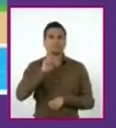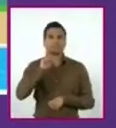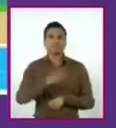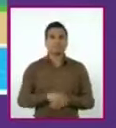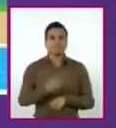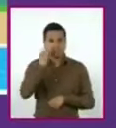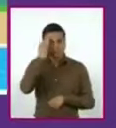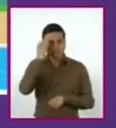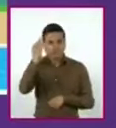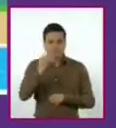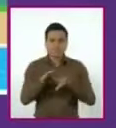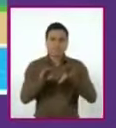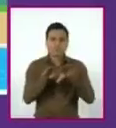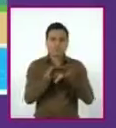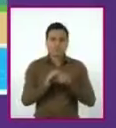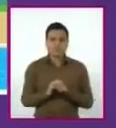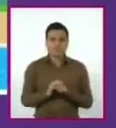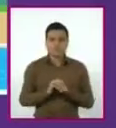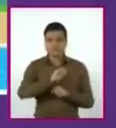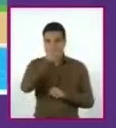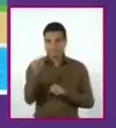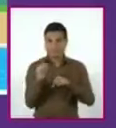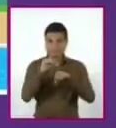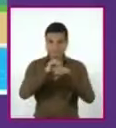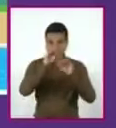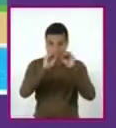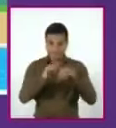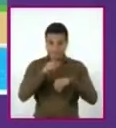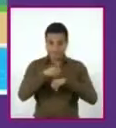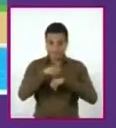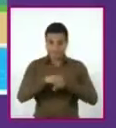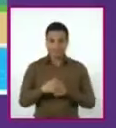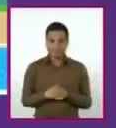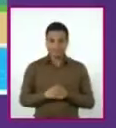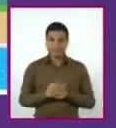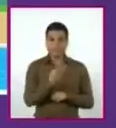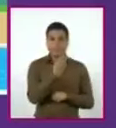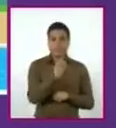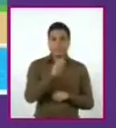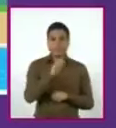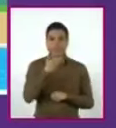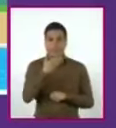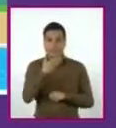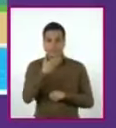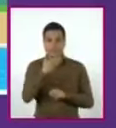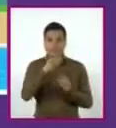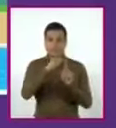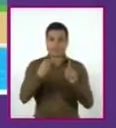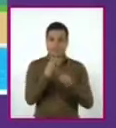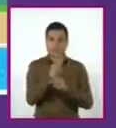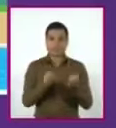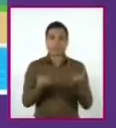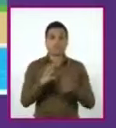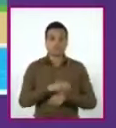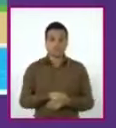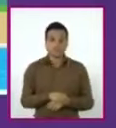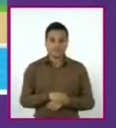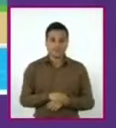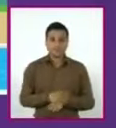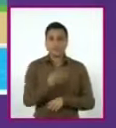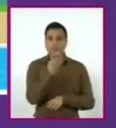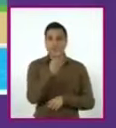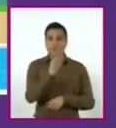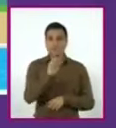que conocemos. Dividimos el valor de la gravedad, 9.8 entre 2. El resultado es 4